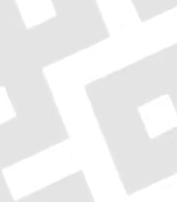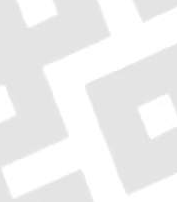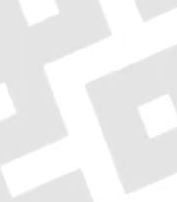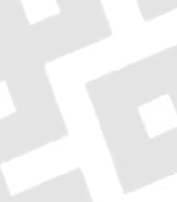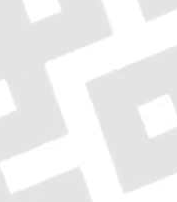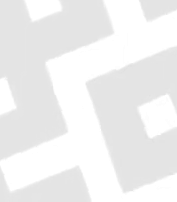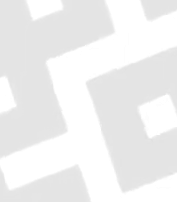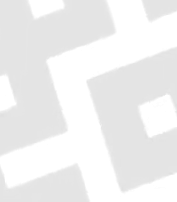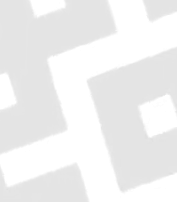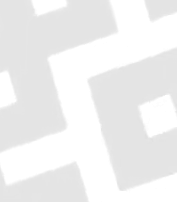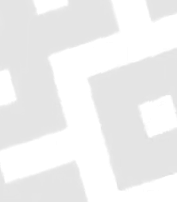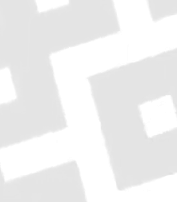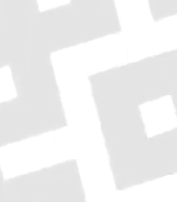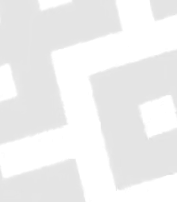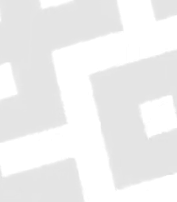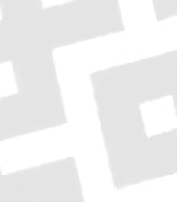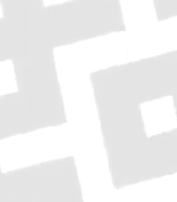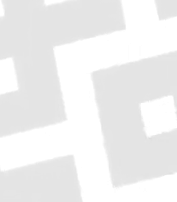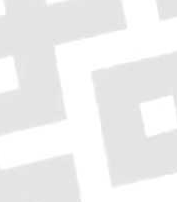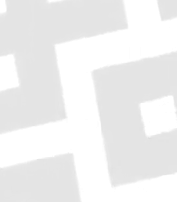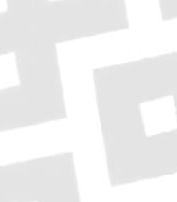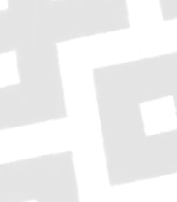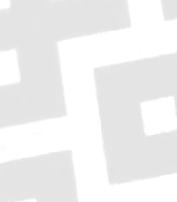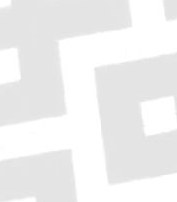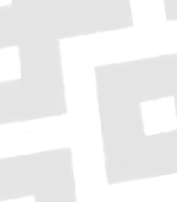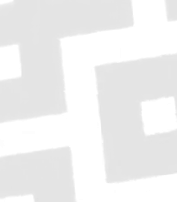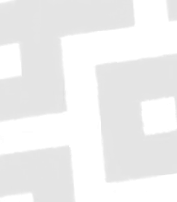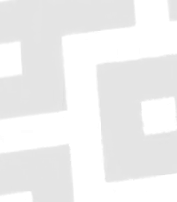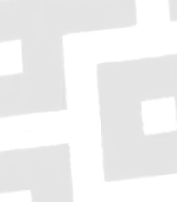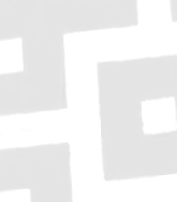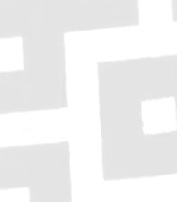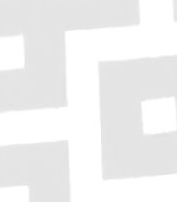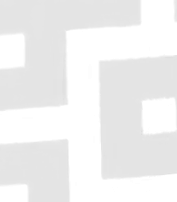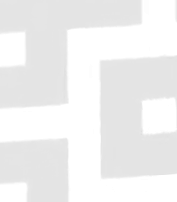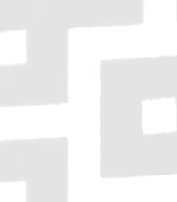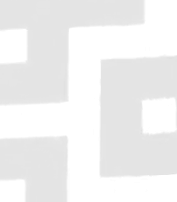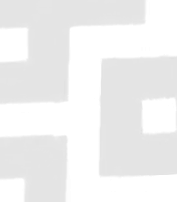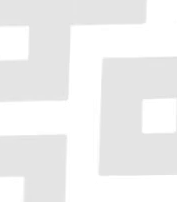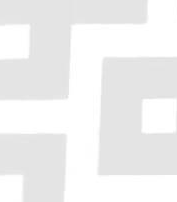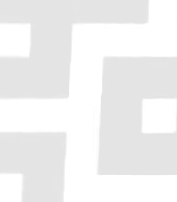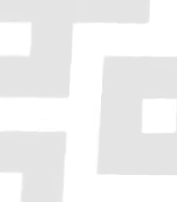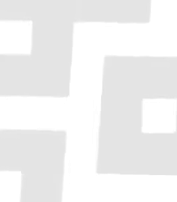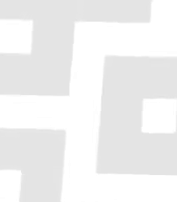Estrategia Estatal contra el Coronavirus. Actualización en Veracruz.